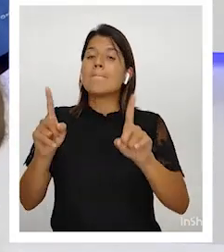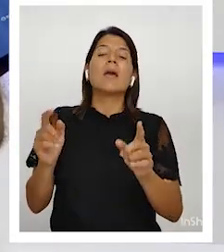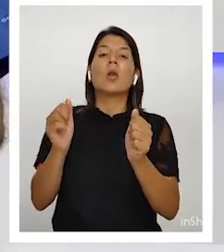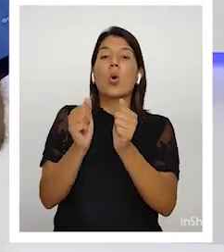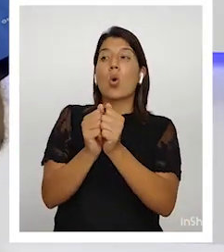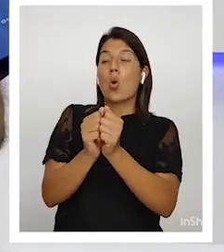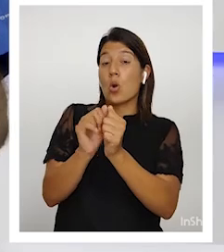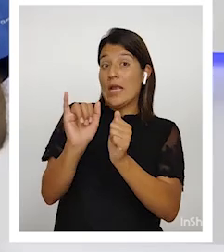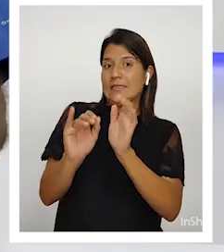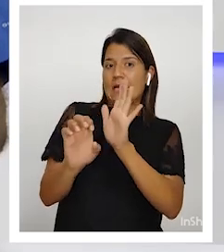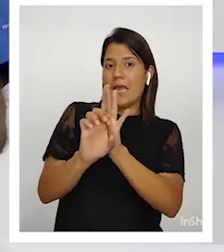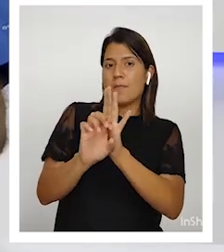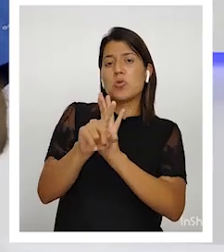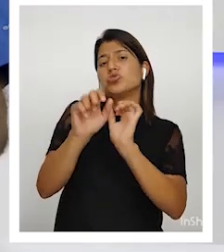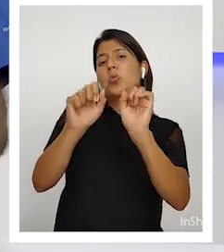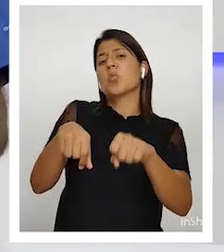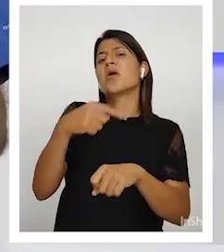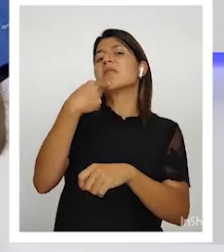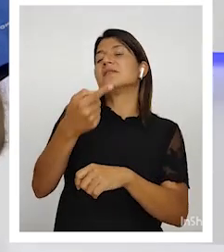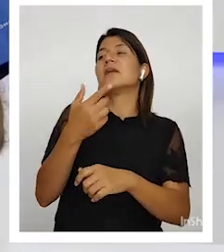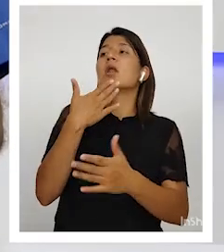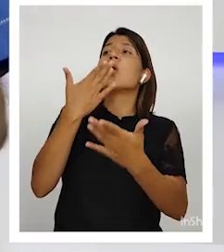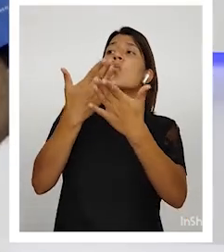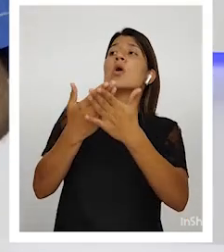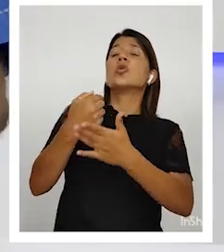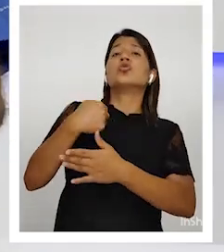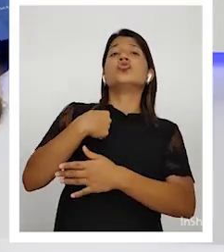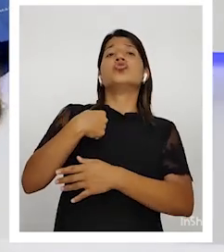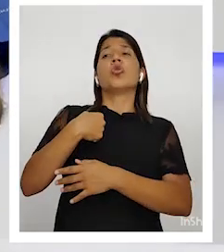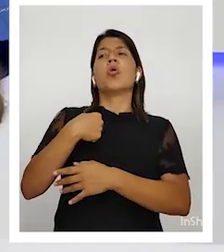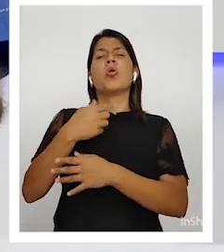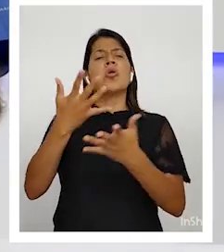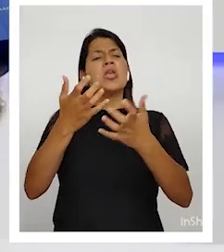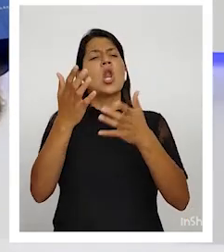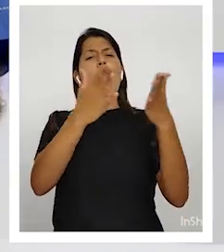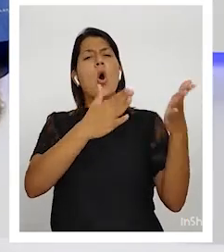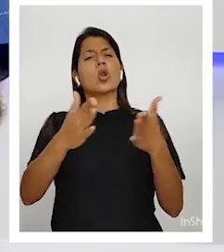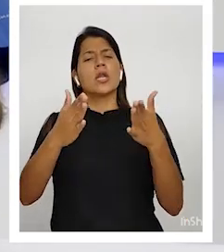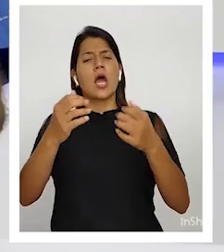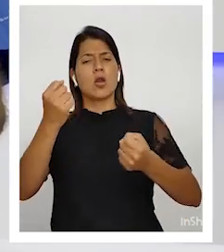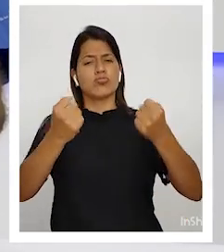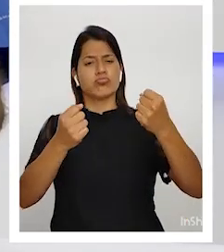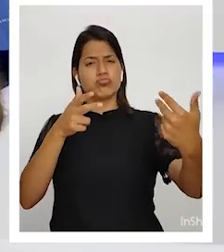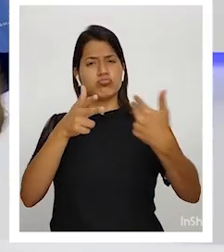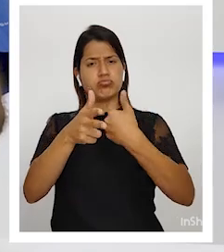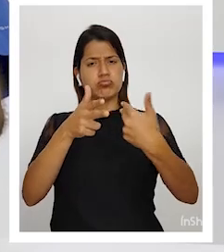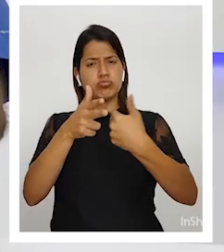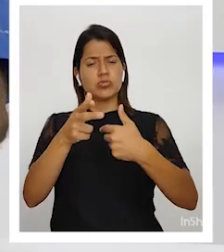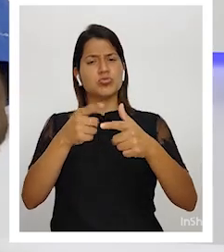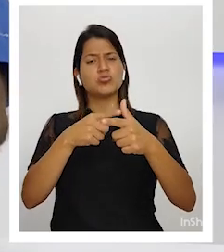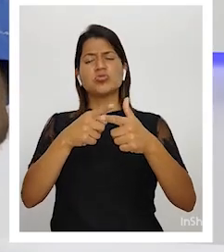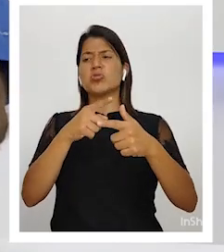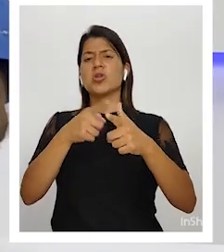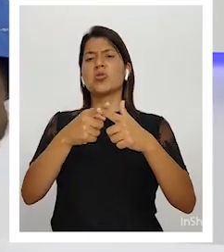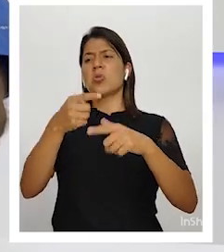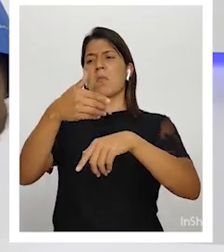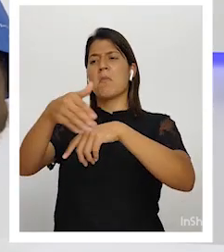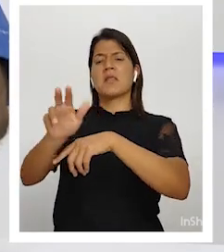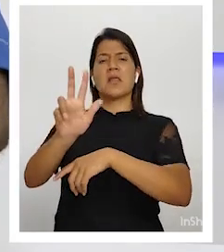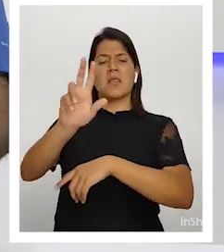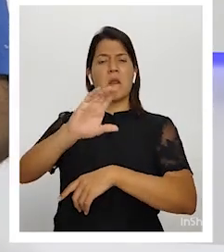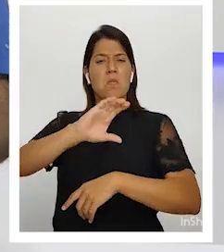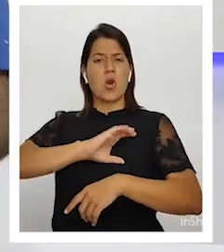usted puede llegar y decir, bueno, es que yo voy a poner orden en el tránsito, manda tres oficiales y ponen orden en las calles de